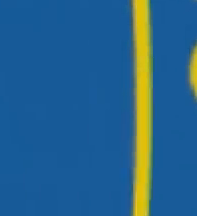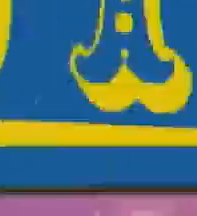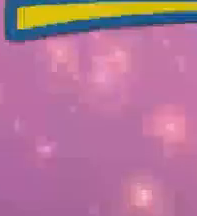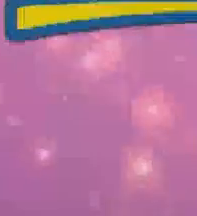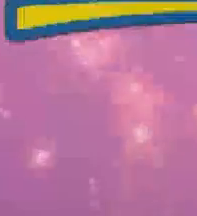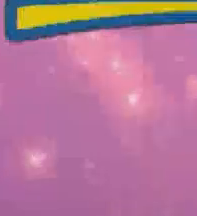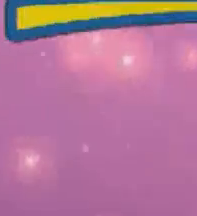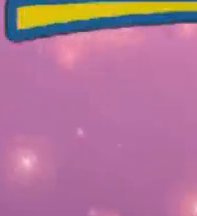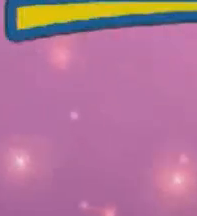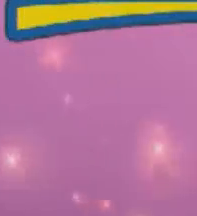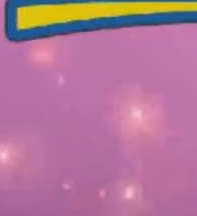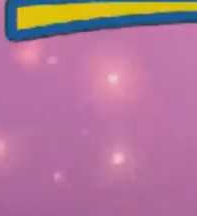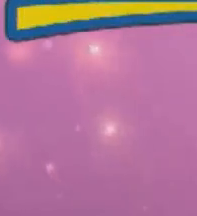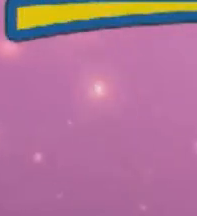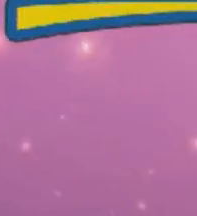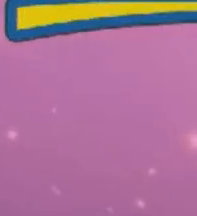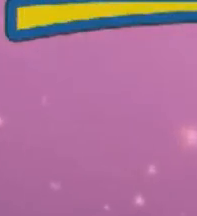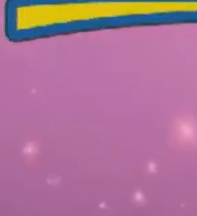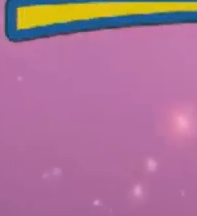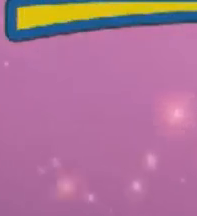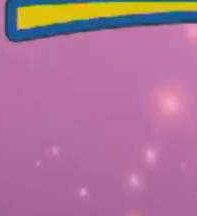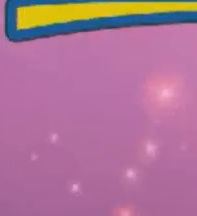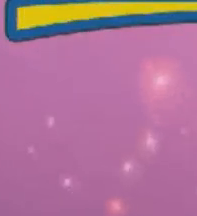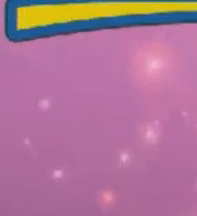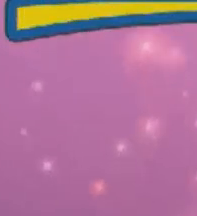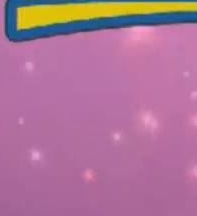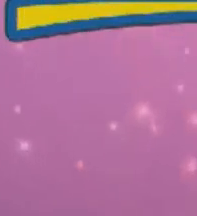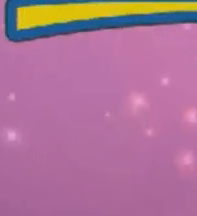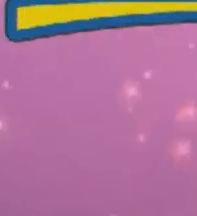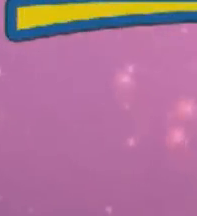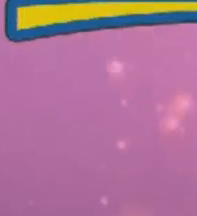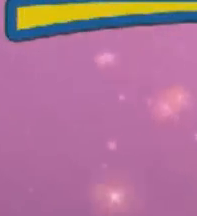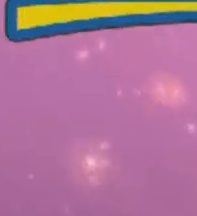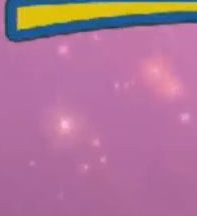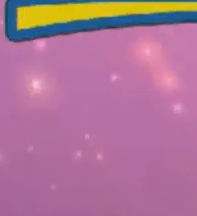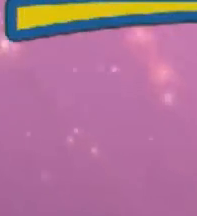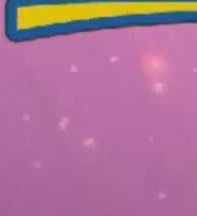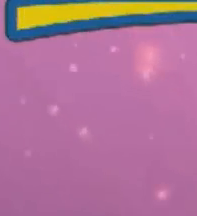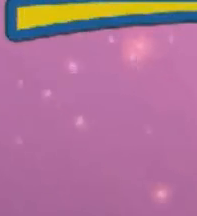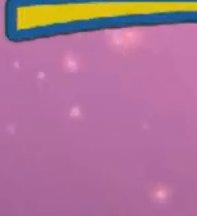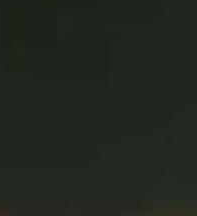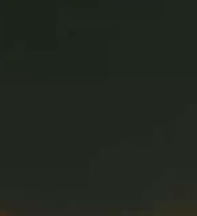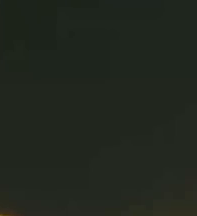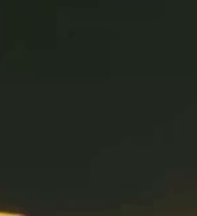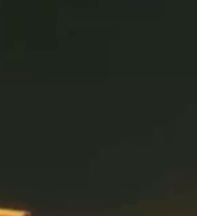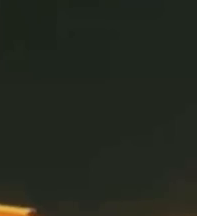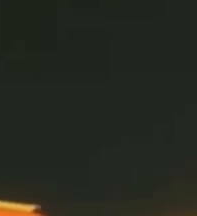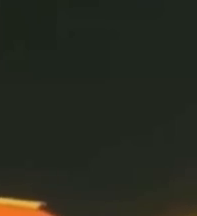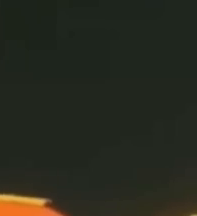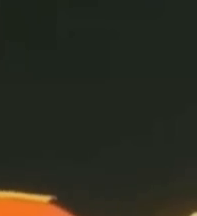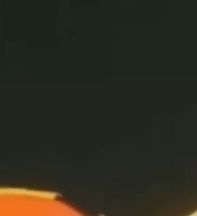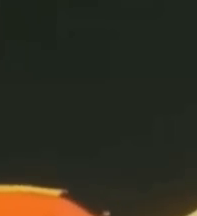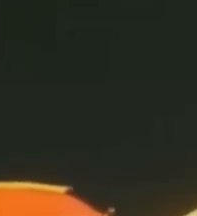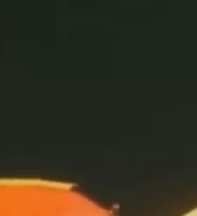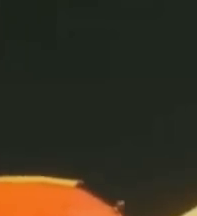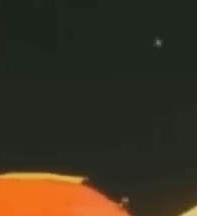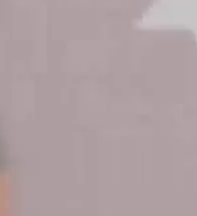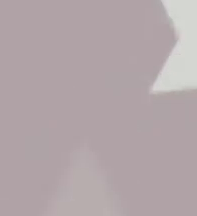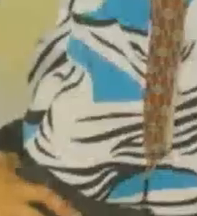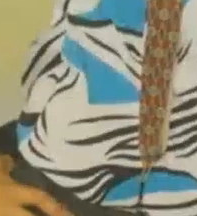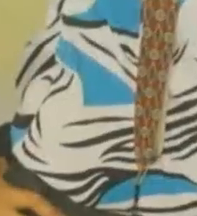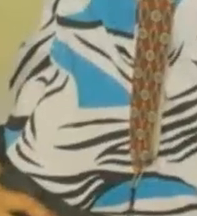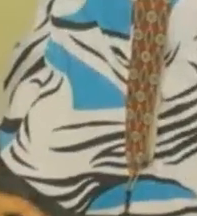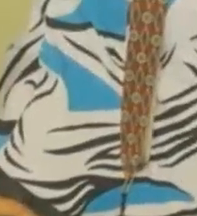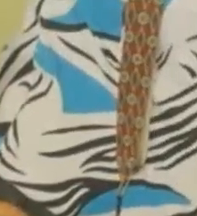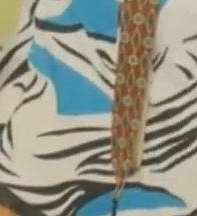Minutico Chaus, les invita a ser parte de nuestra diversión. Contamos con servicio de magia,